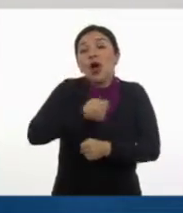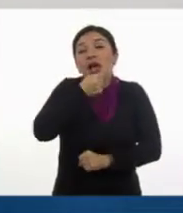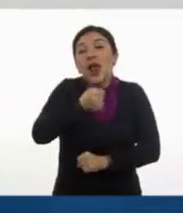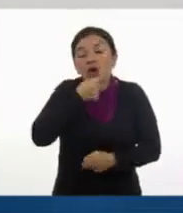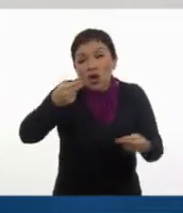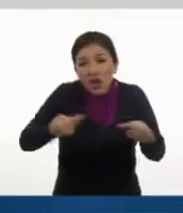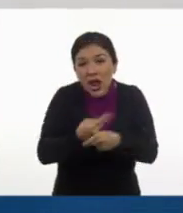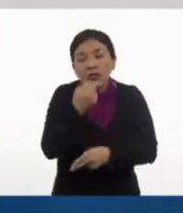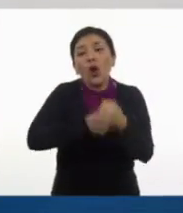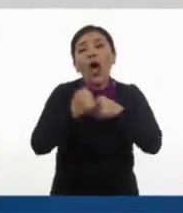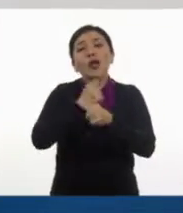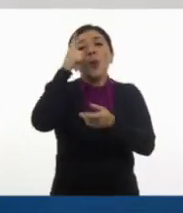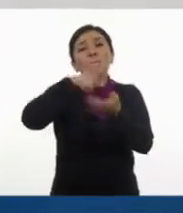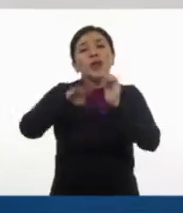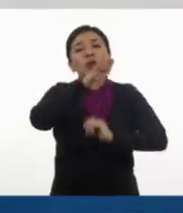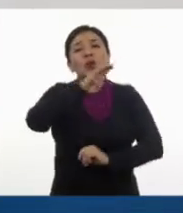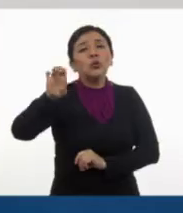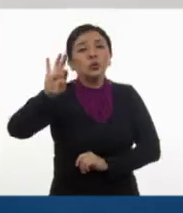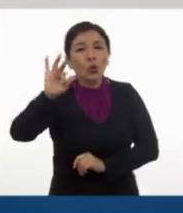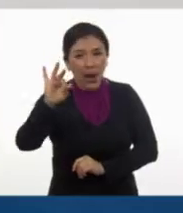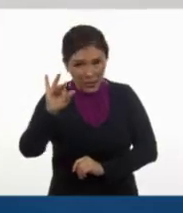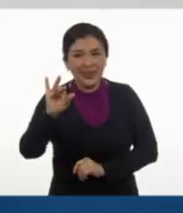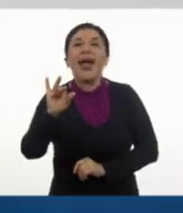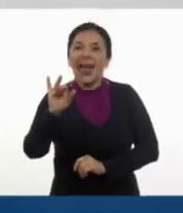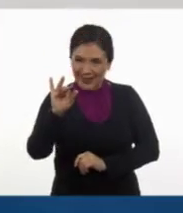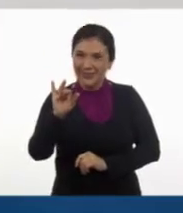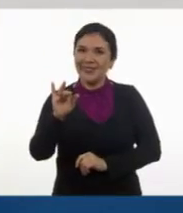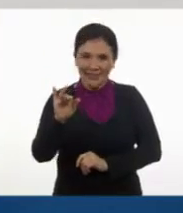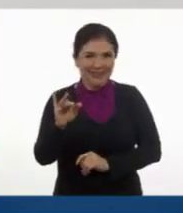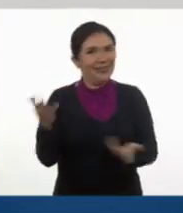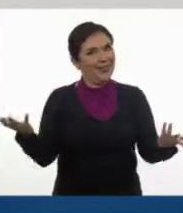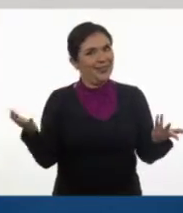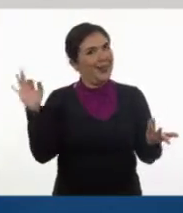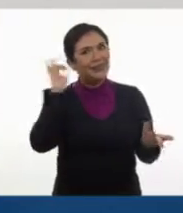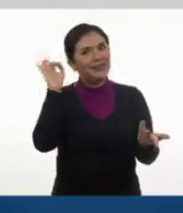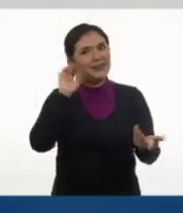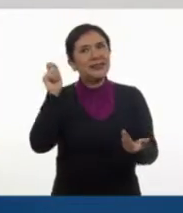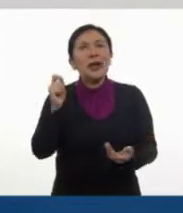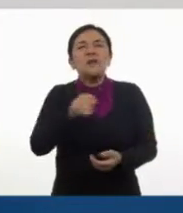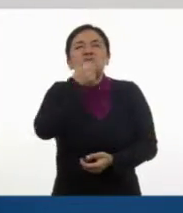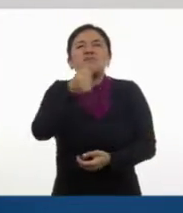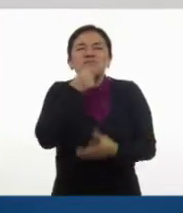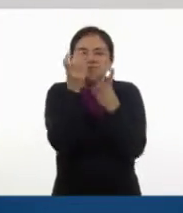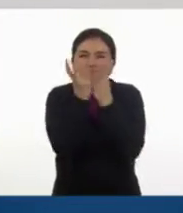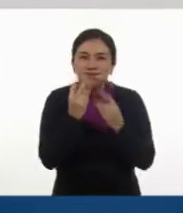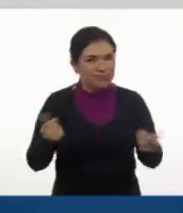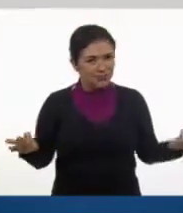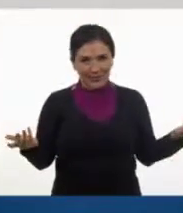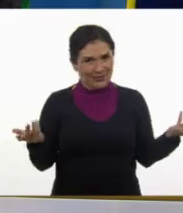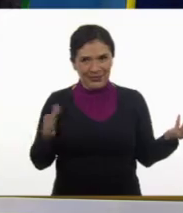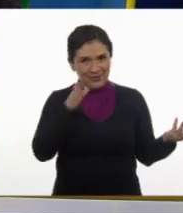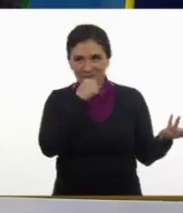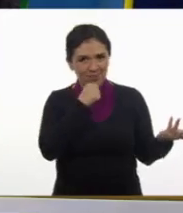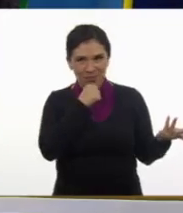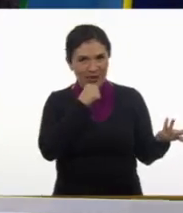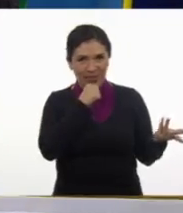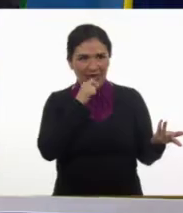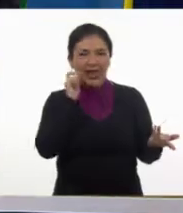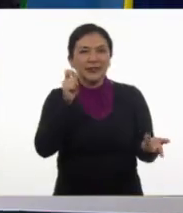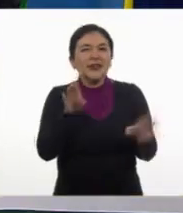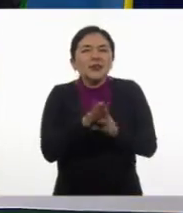1940. Perdón, 1940. Ya no existiría, imagínate. Sería un